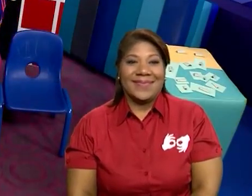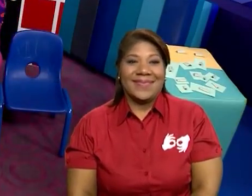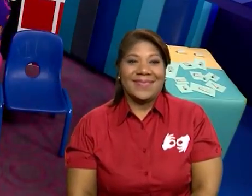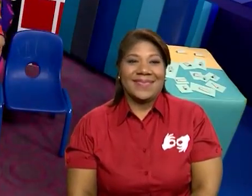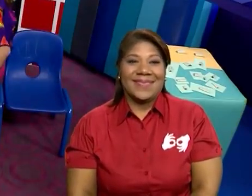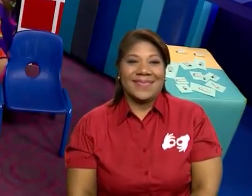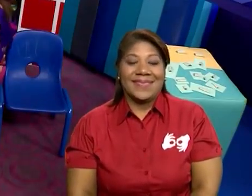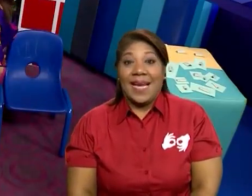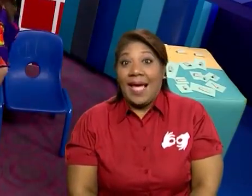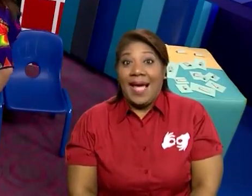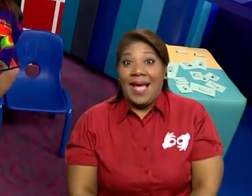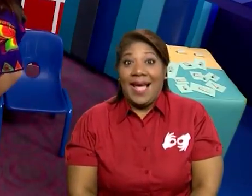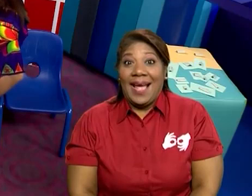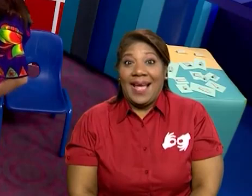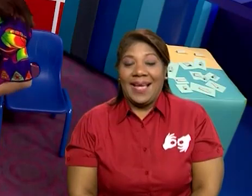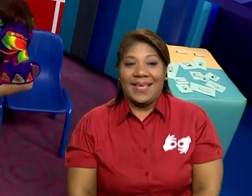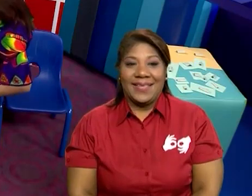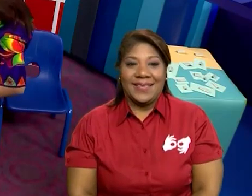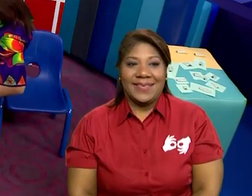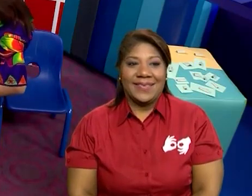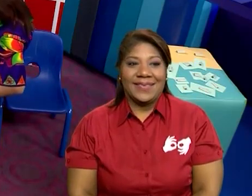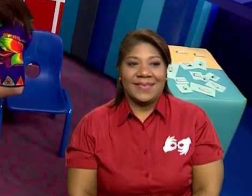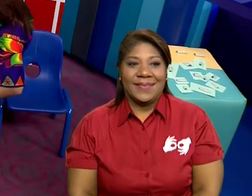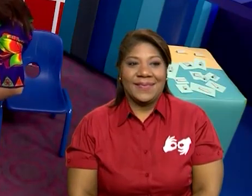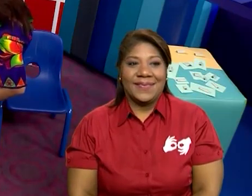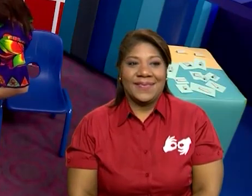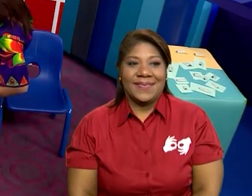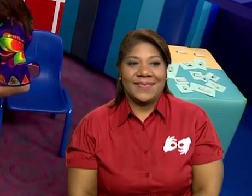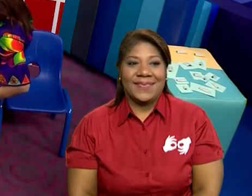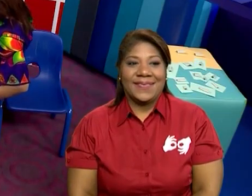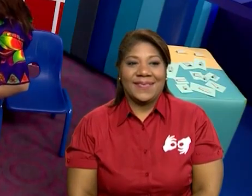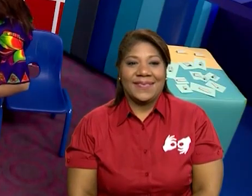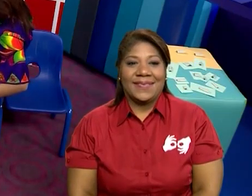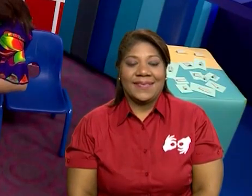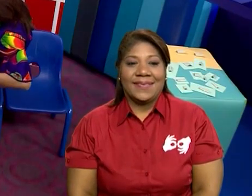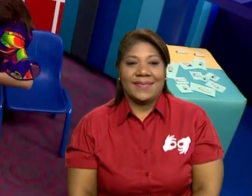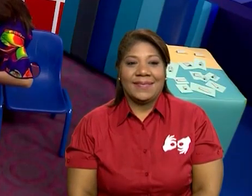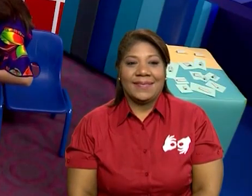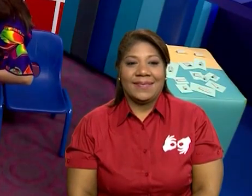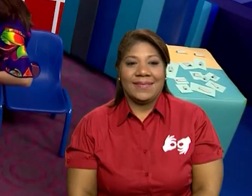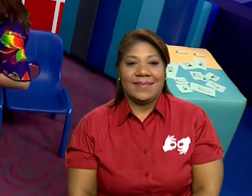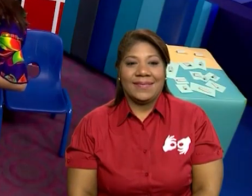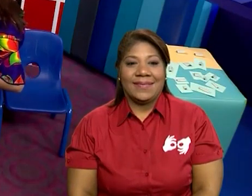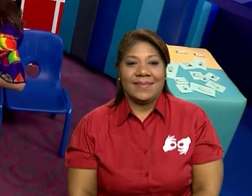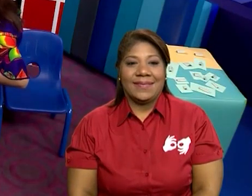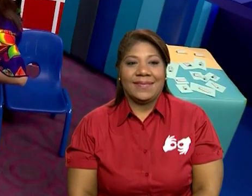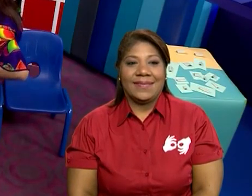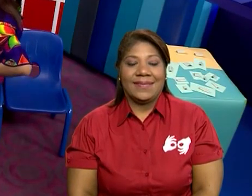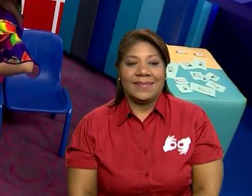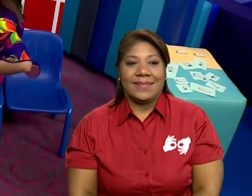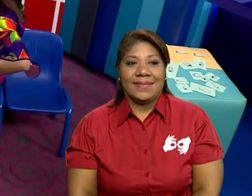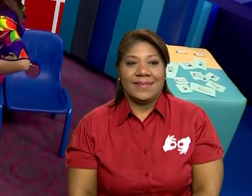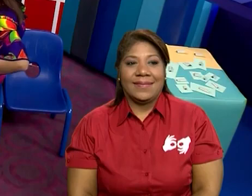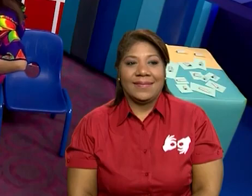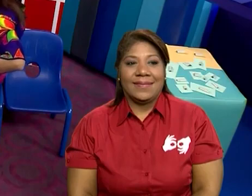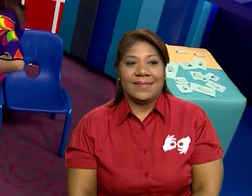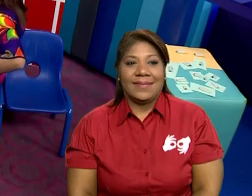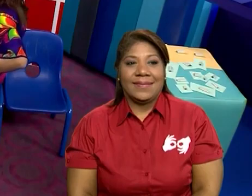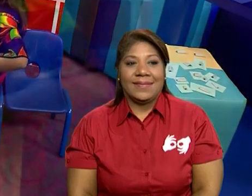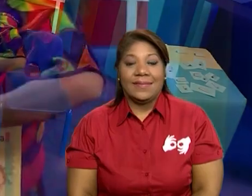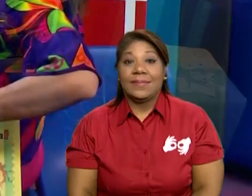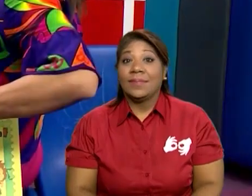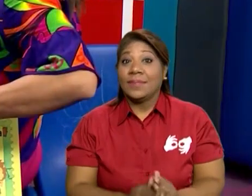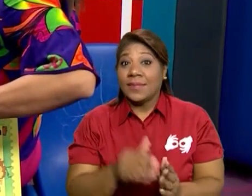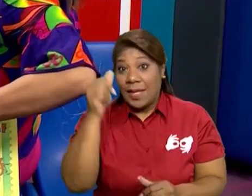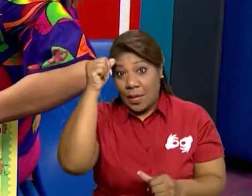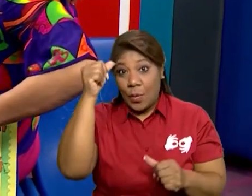Ya me iba. Ya me iba. Vamos a ver. A ver, a ver. ¿Qué pregunta será del libro de trabajo,